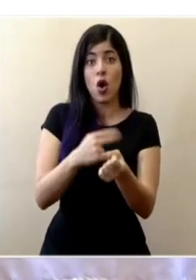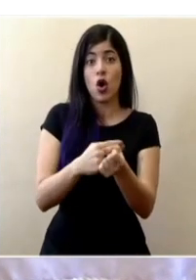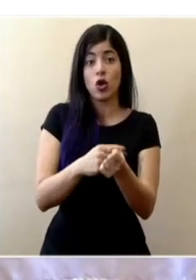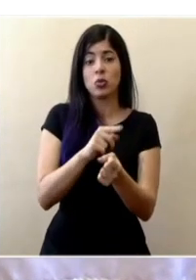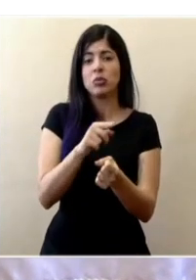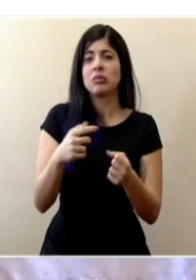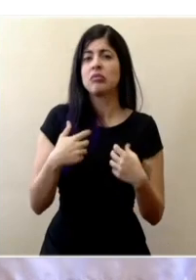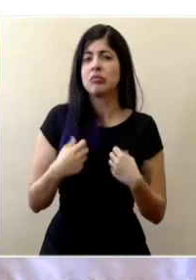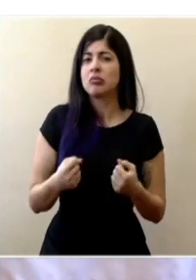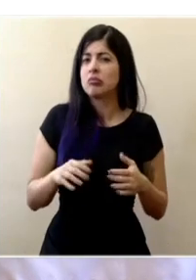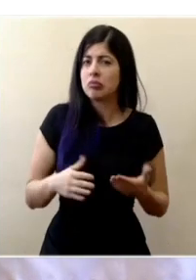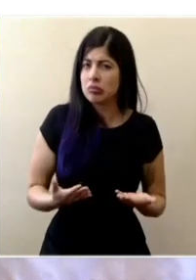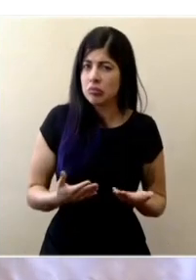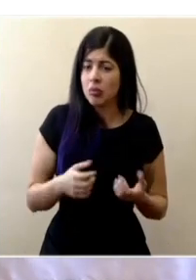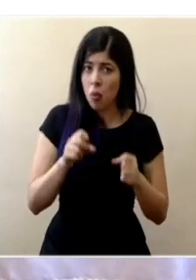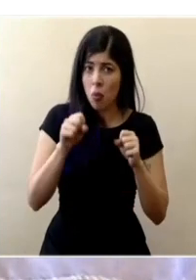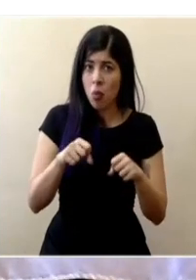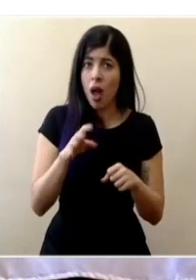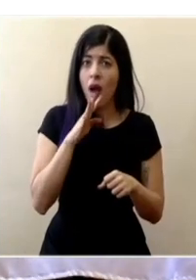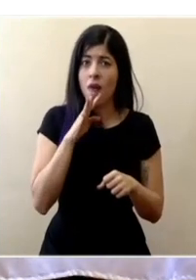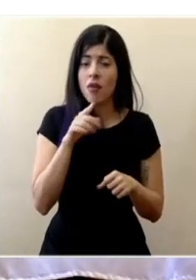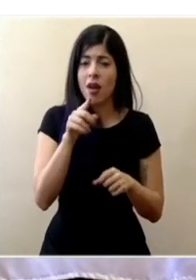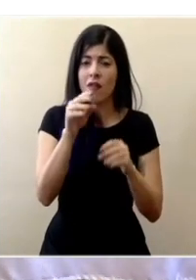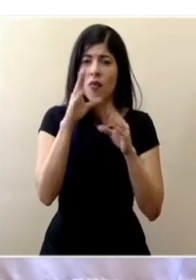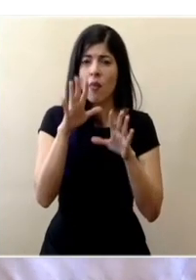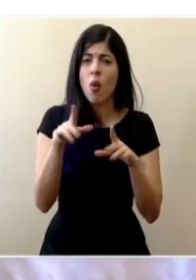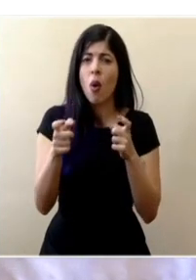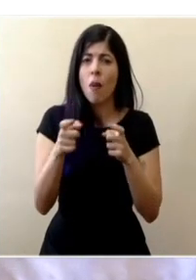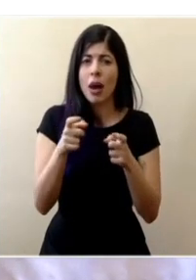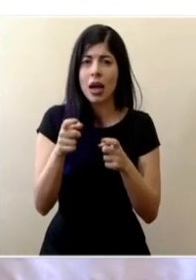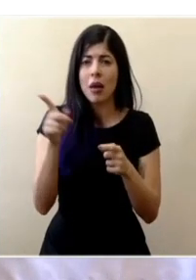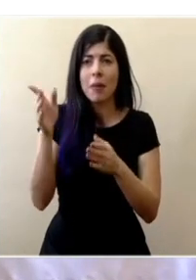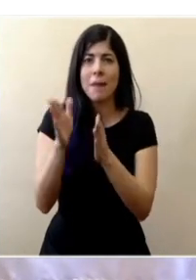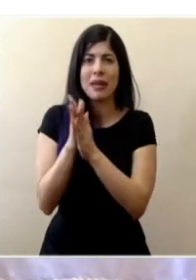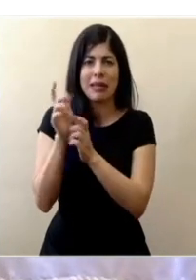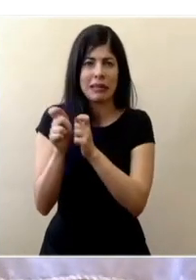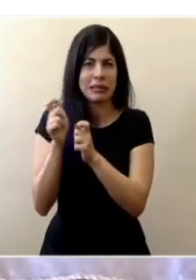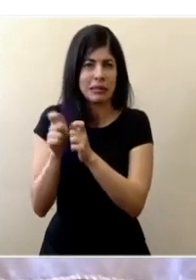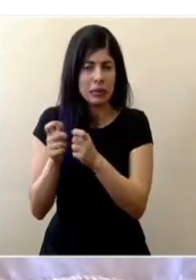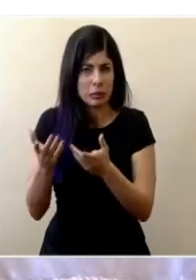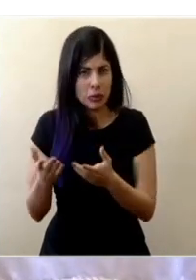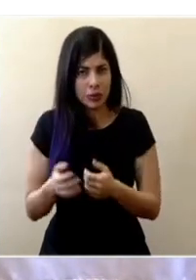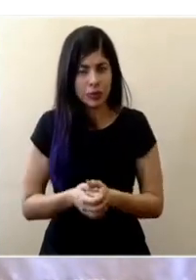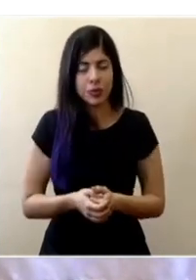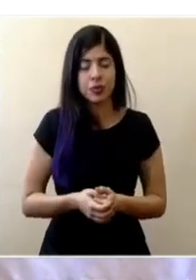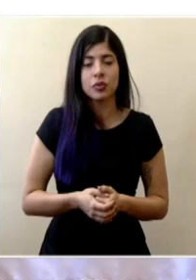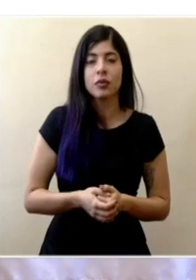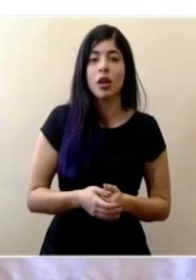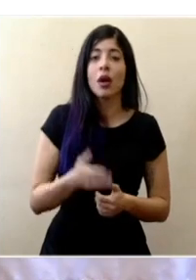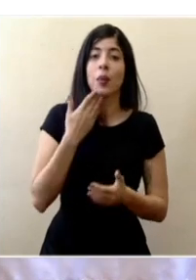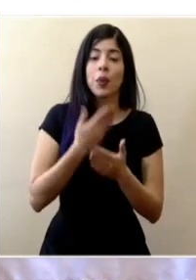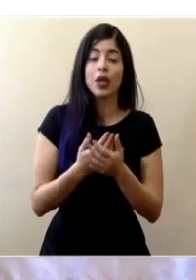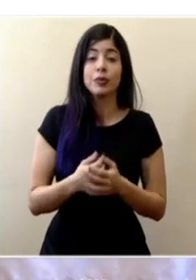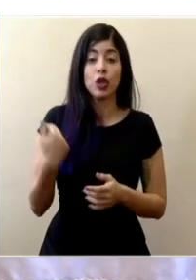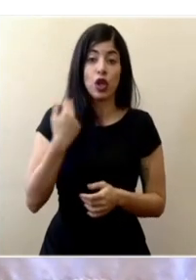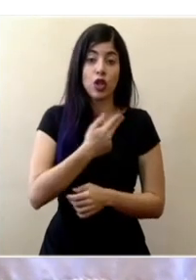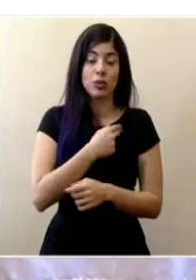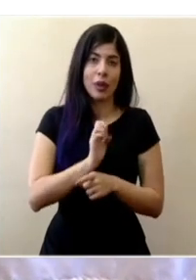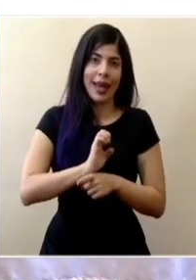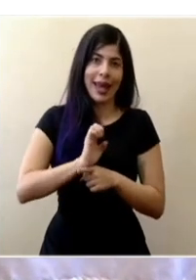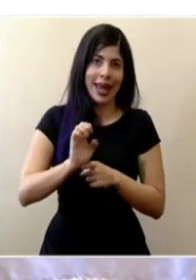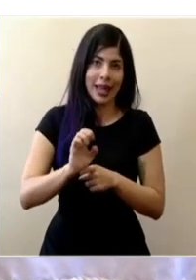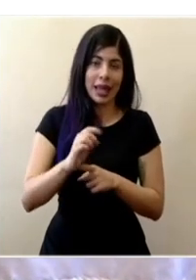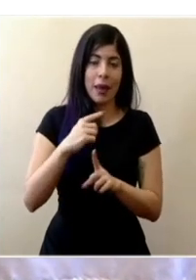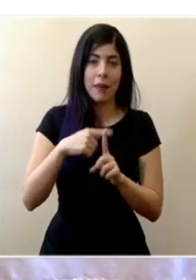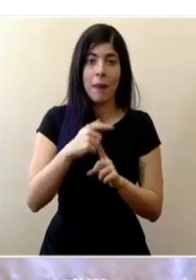casos específicos tal vez si nos podemos referir al manejo de esa información. Bueno, nosotros por ética y